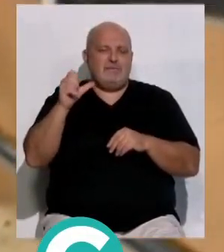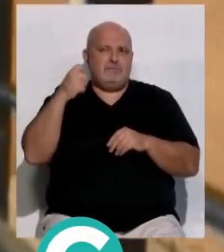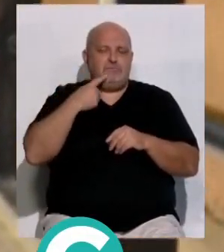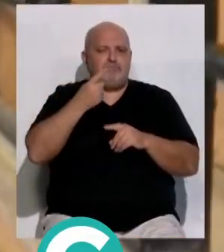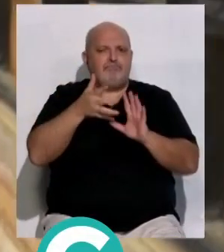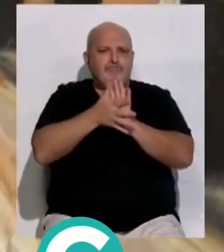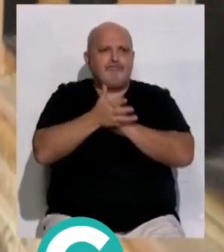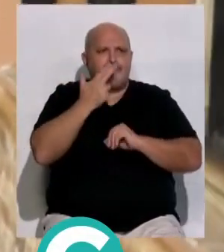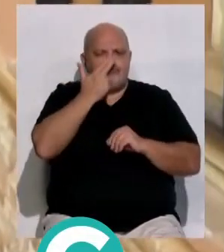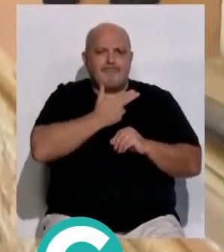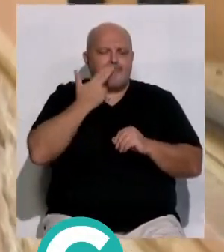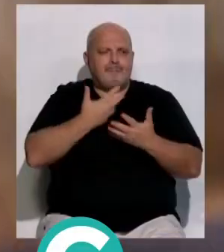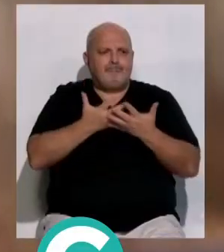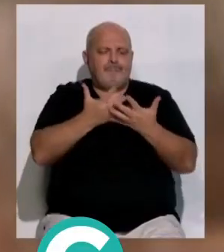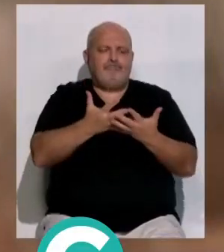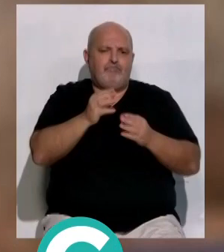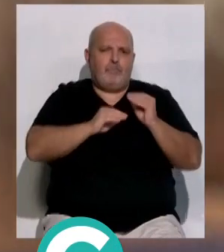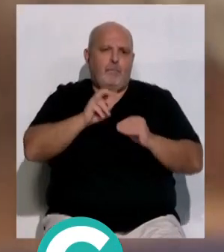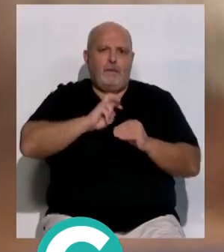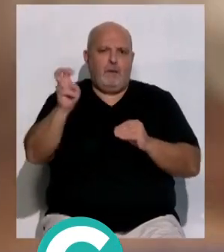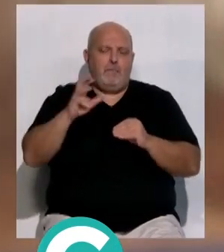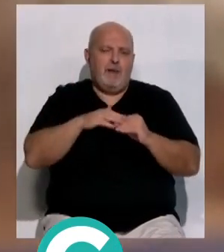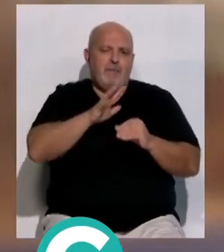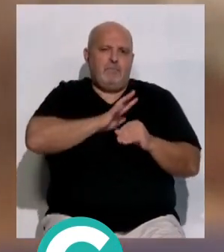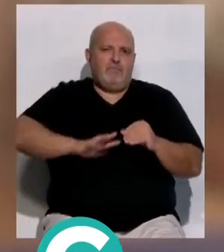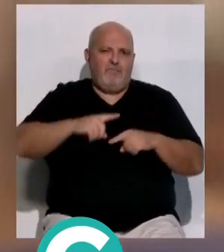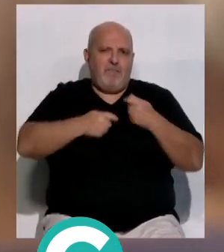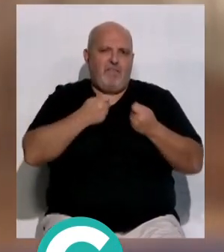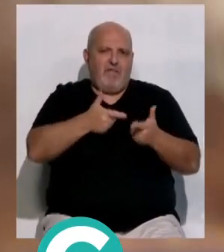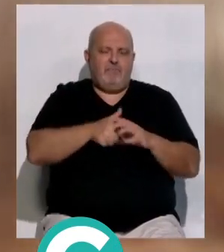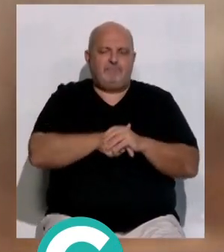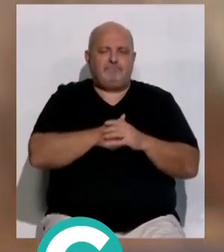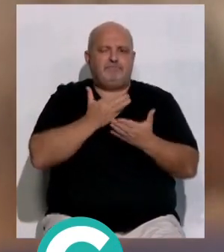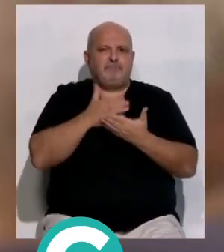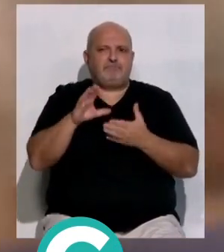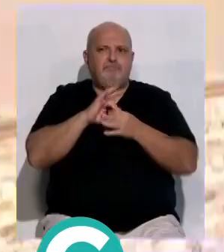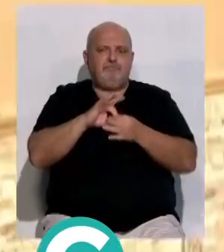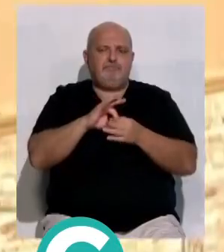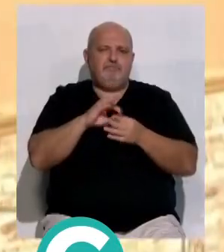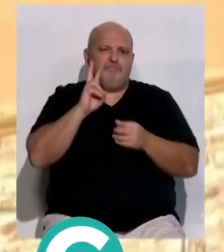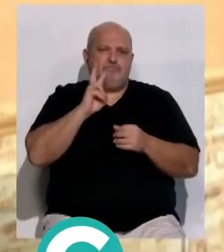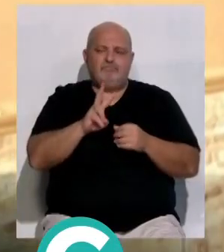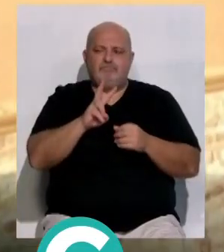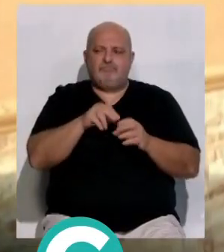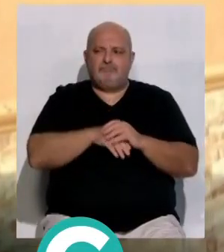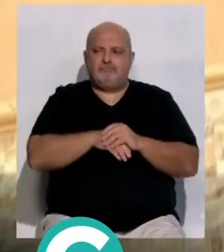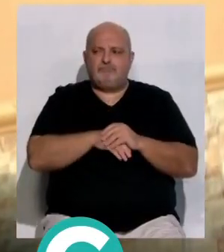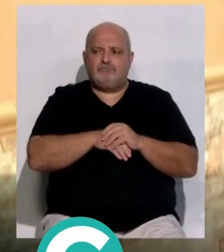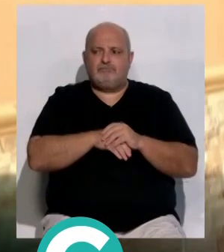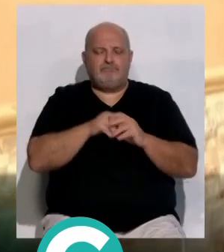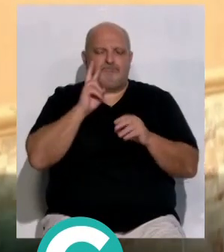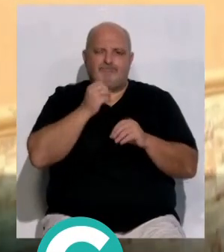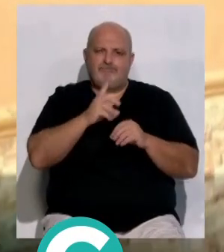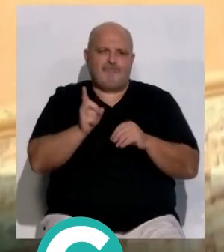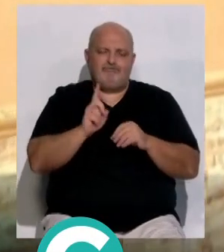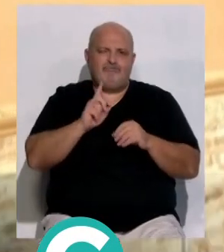que ha expresado su compromiso de ofrecer una solución habitacional a la familia. Pero aparte, no voy a en un... no,